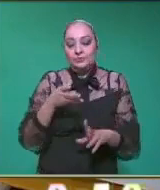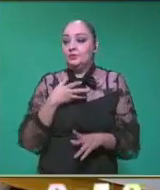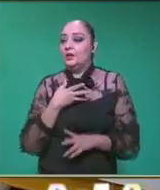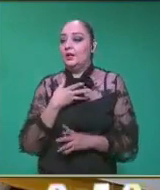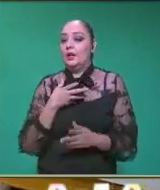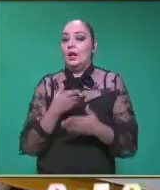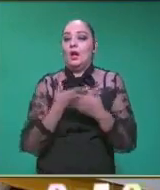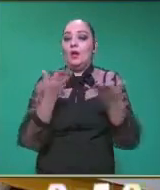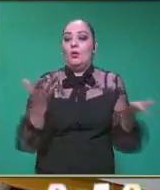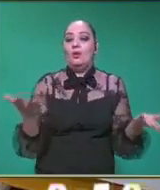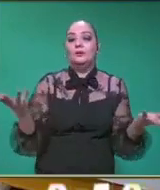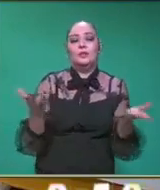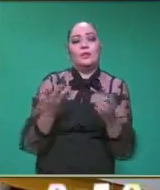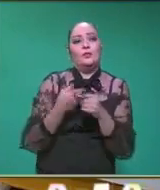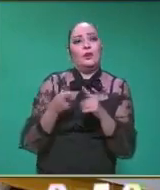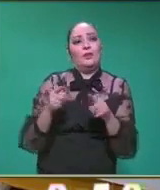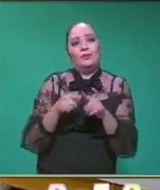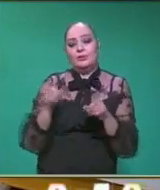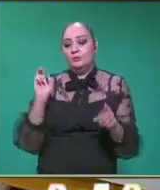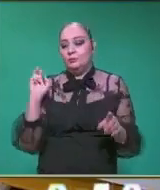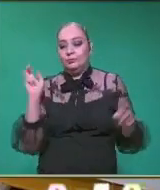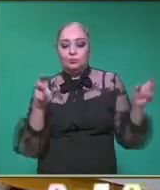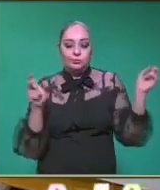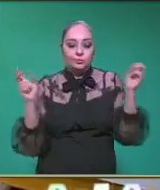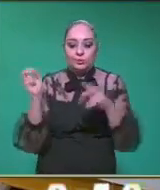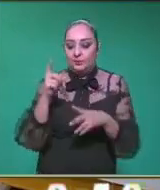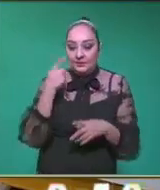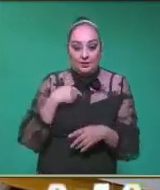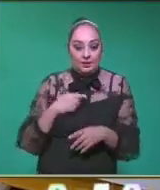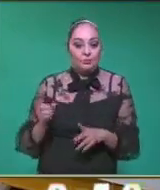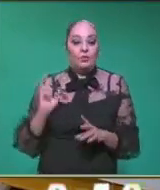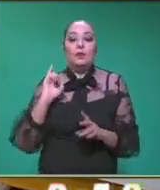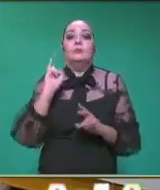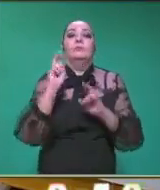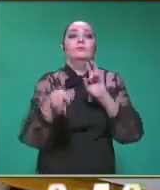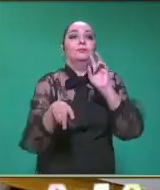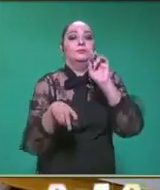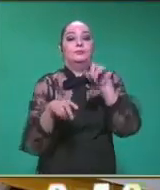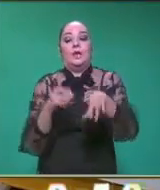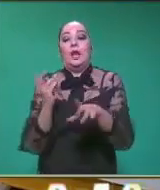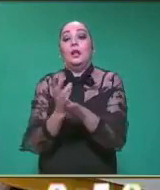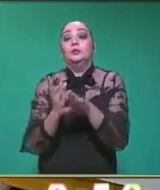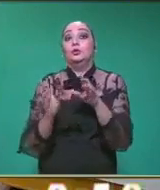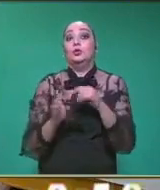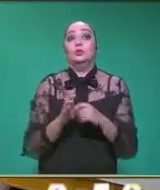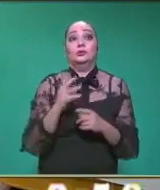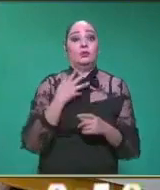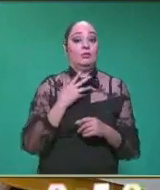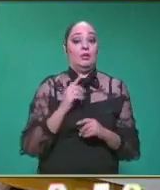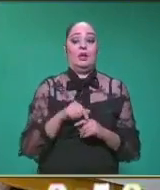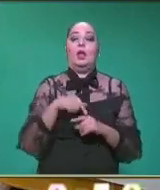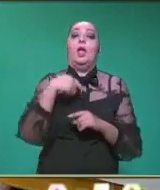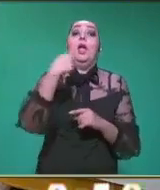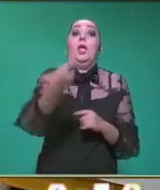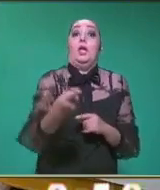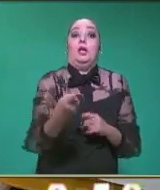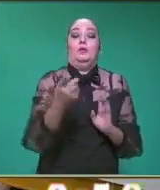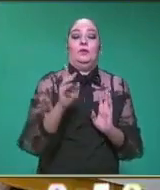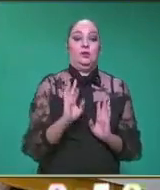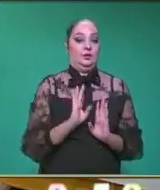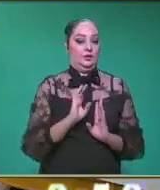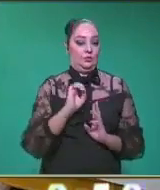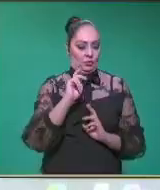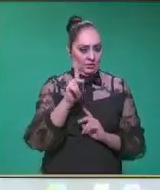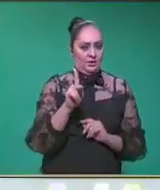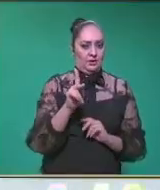realizar diferentes lanzamientos con la intención de derribar el objeto del contrario. Ok, profe, ¿le parece